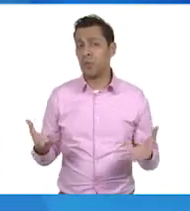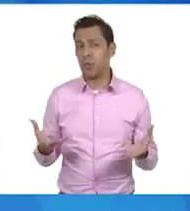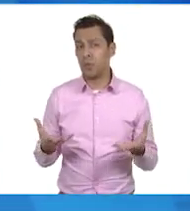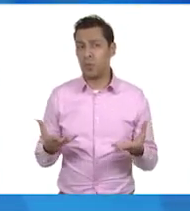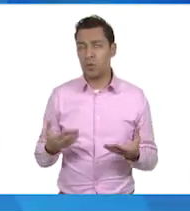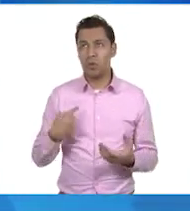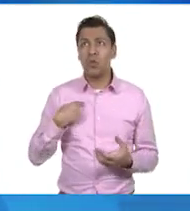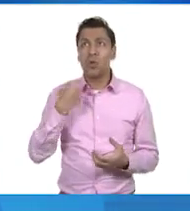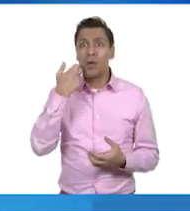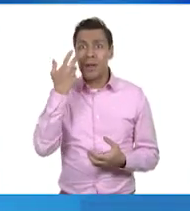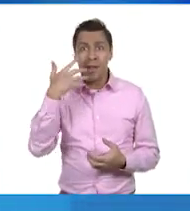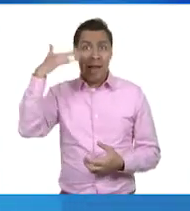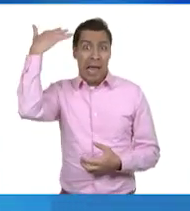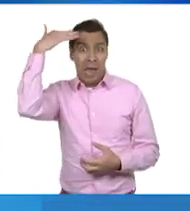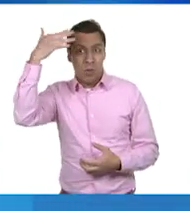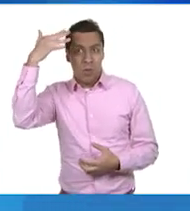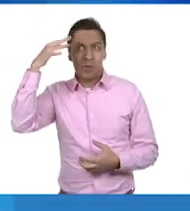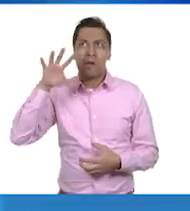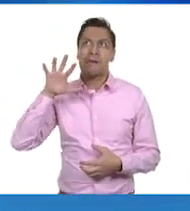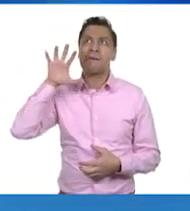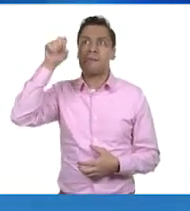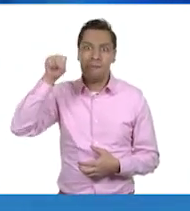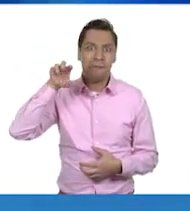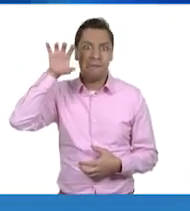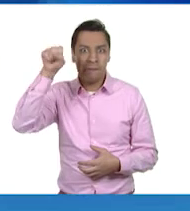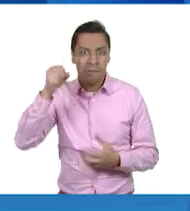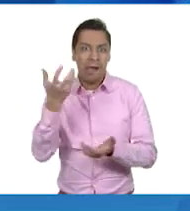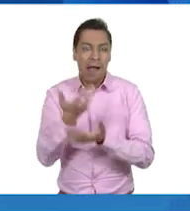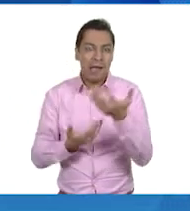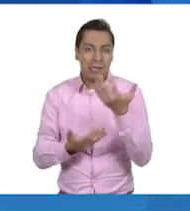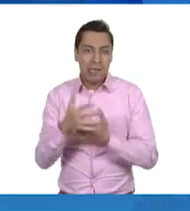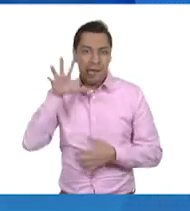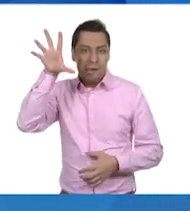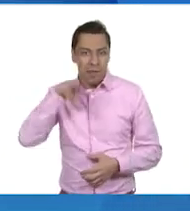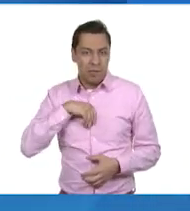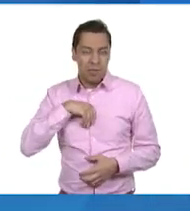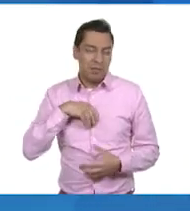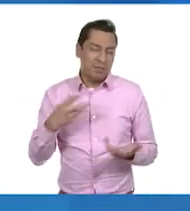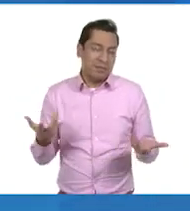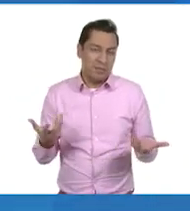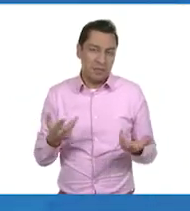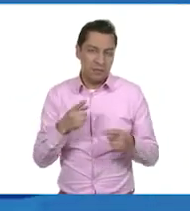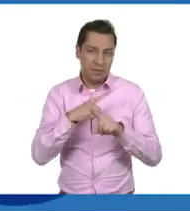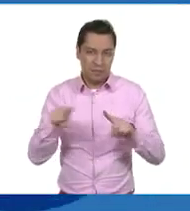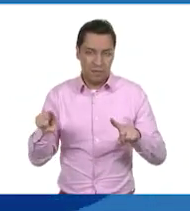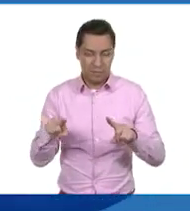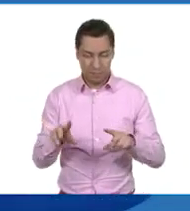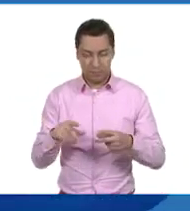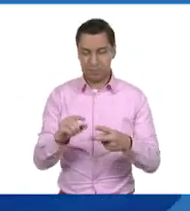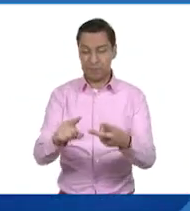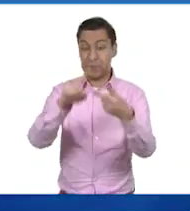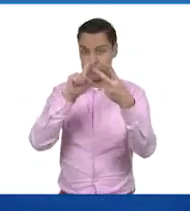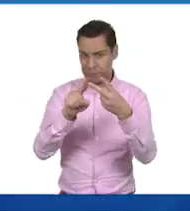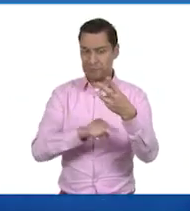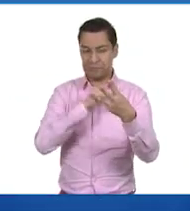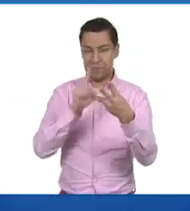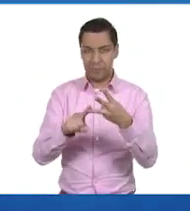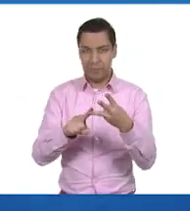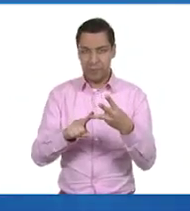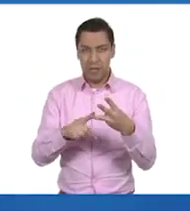muchas cosas. Por eso necesitamos de la protección de las personas adultas. Vestido, claro, también nos lo dijeron.